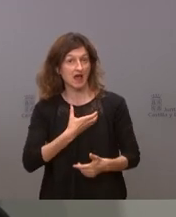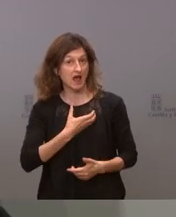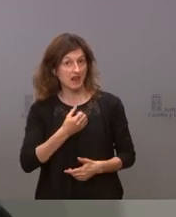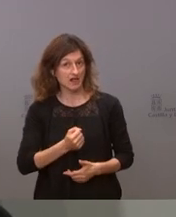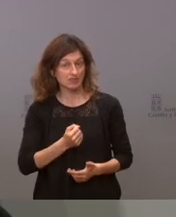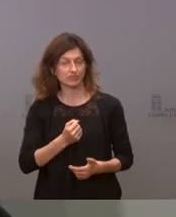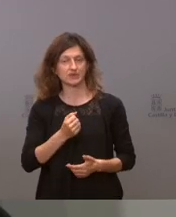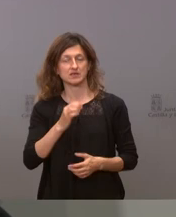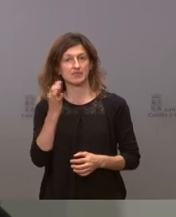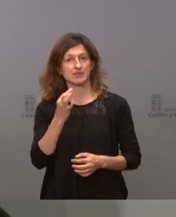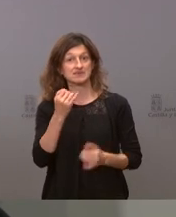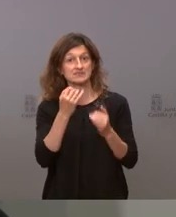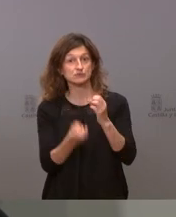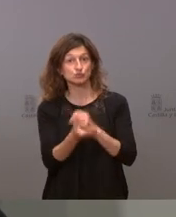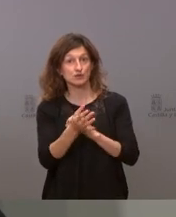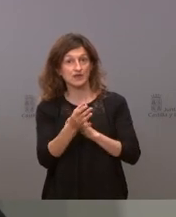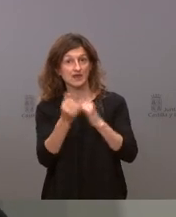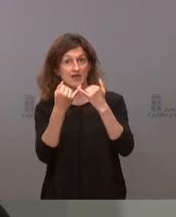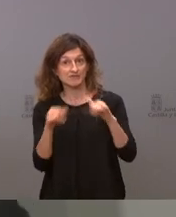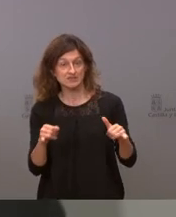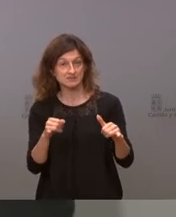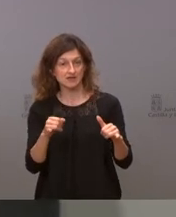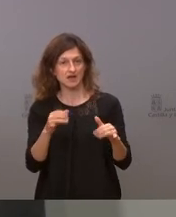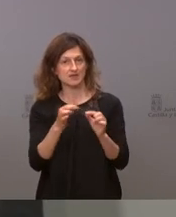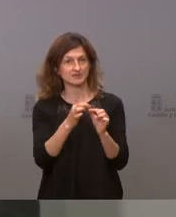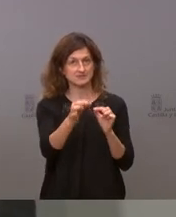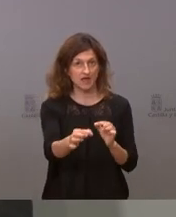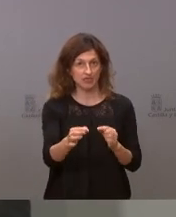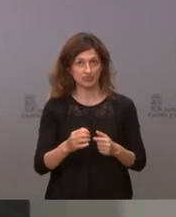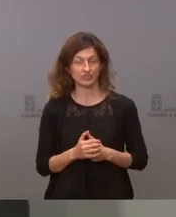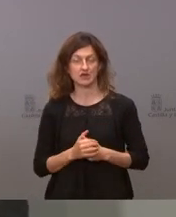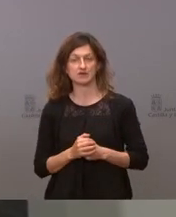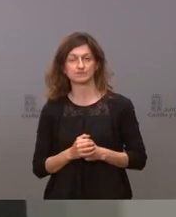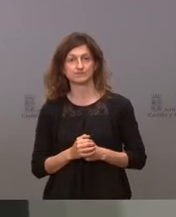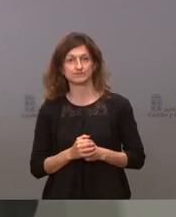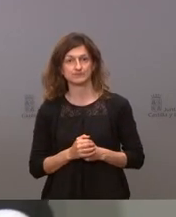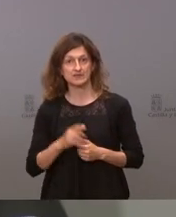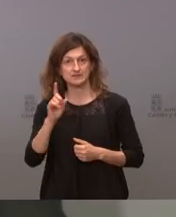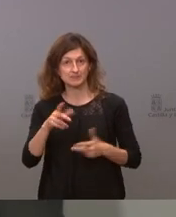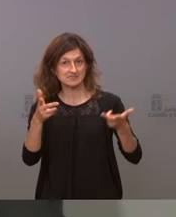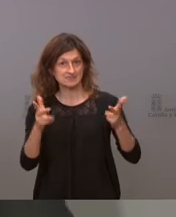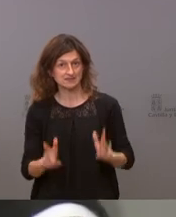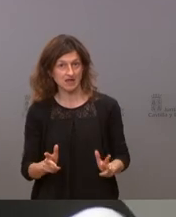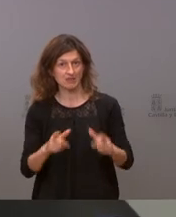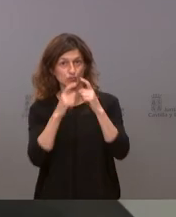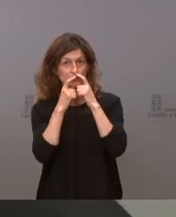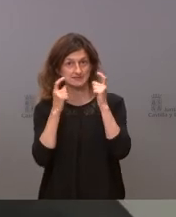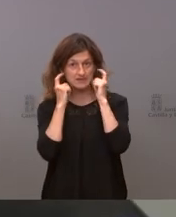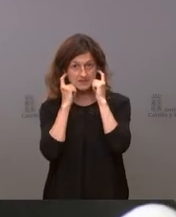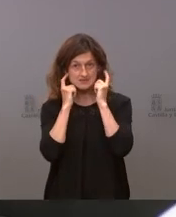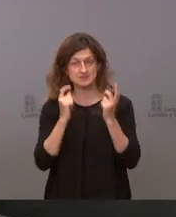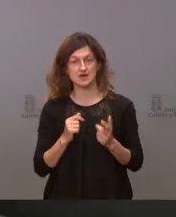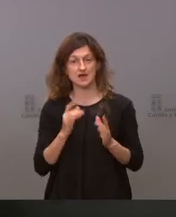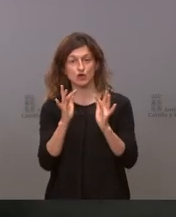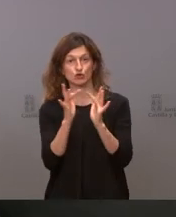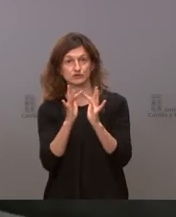si organizan un evento sea con la distancia sea preferentemente sentados con la mascarilla evitando el